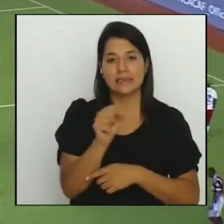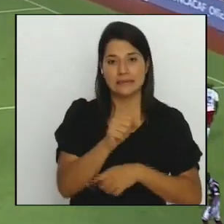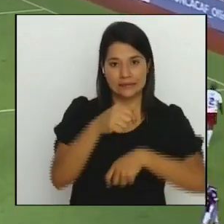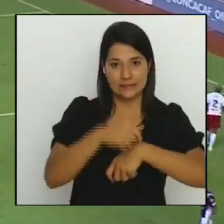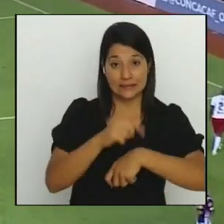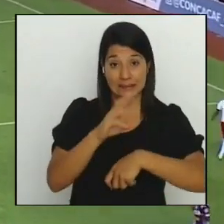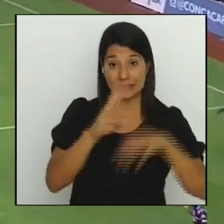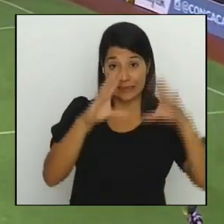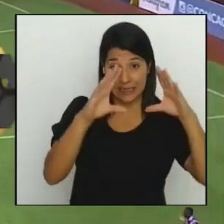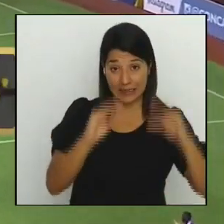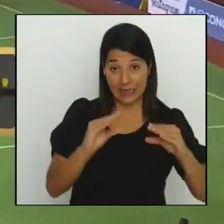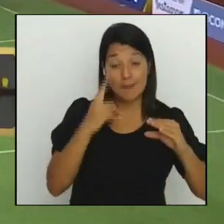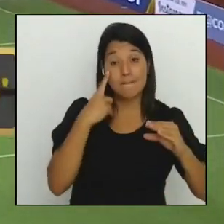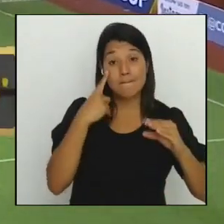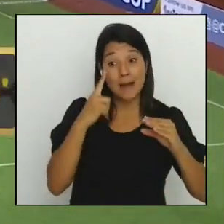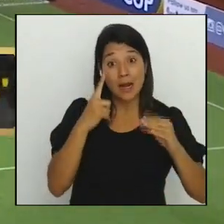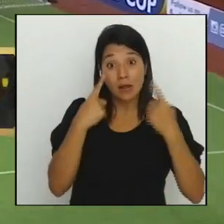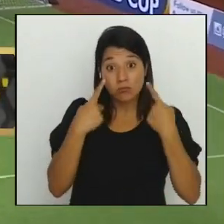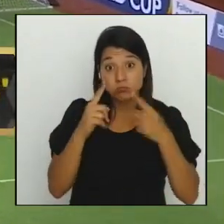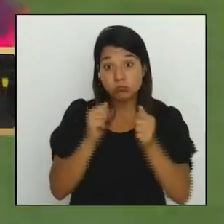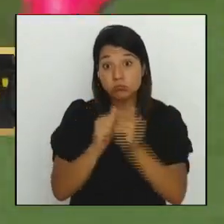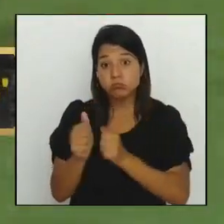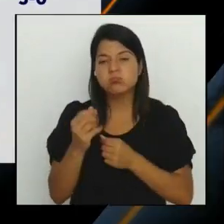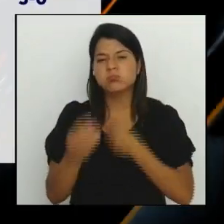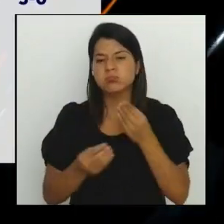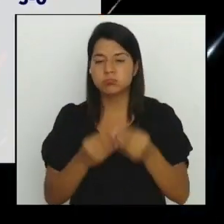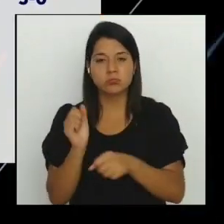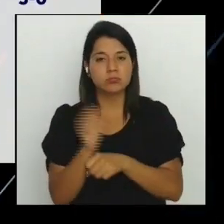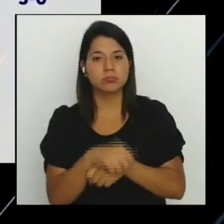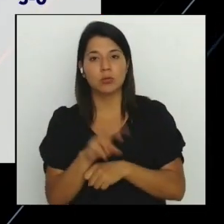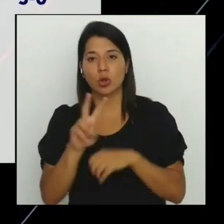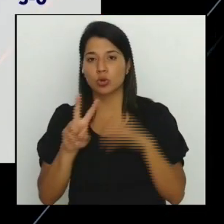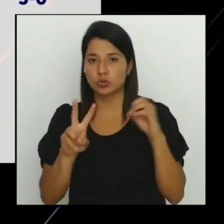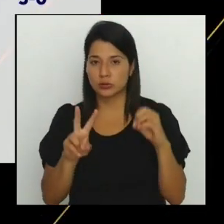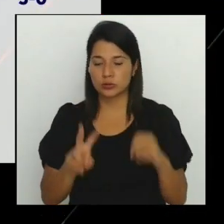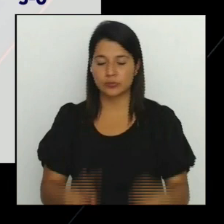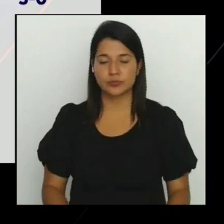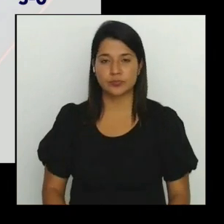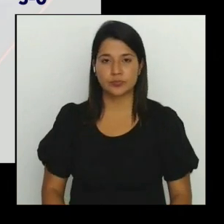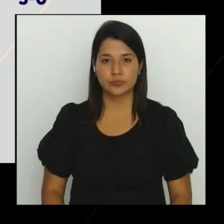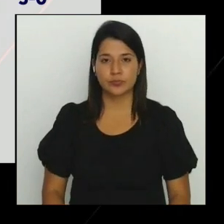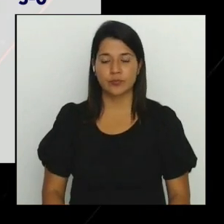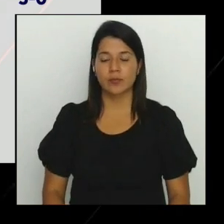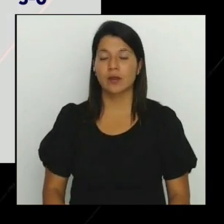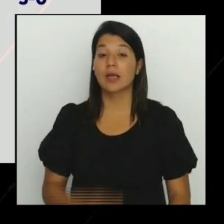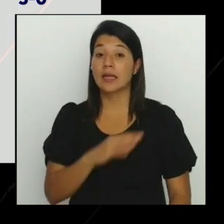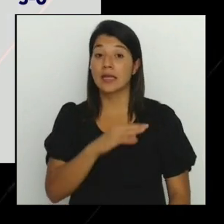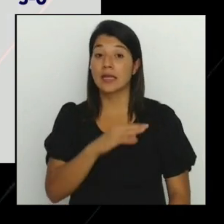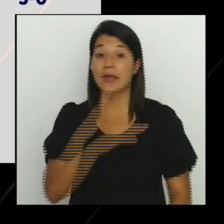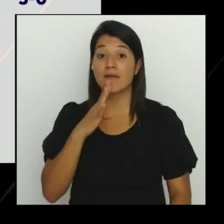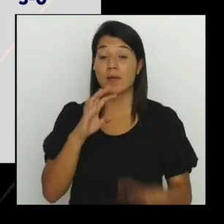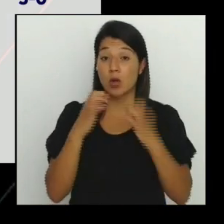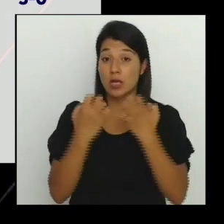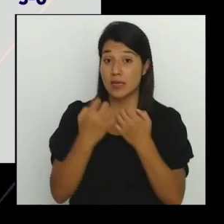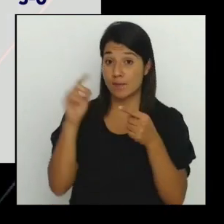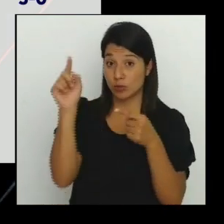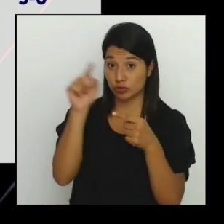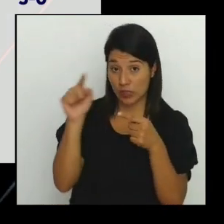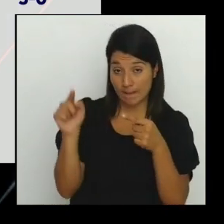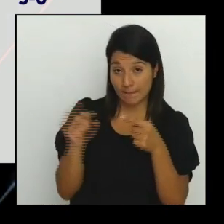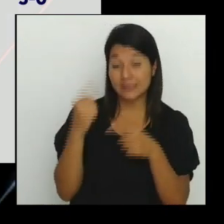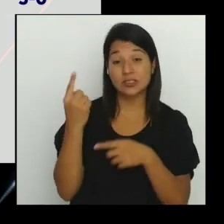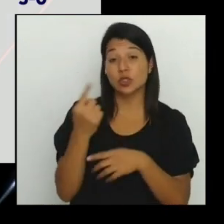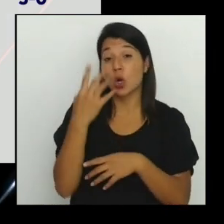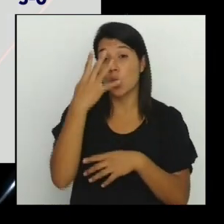clasificar los morados deben ganar como mínimo dos goles por cero y hablamos de remontada del deportivo Zapriza únicamente han sido cuatro la